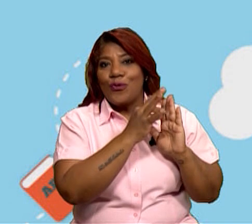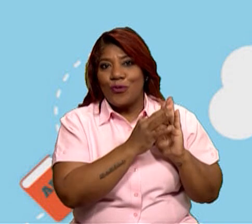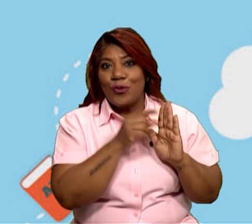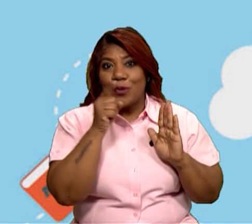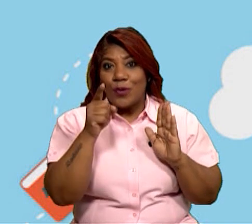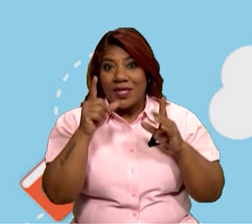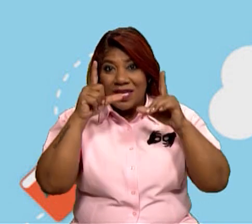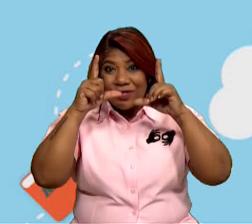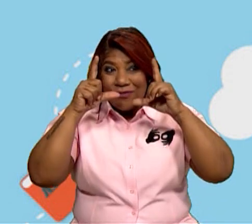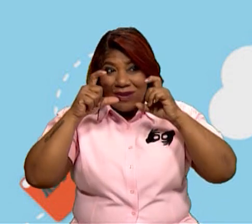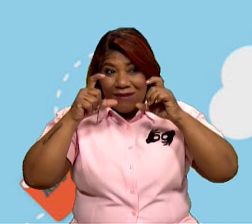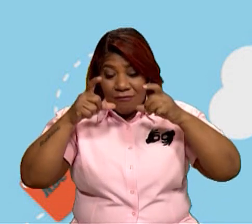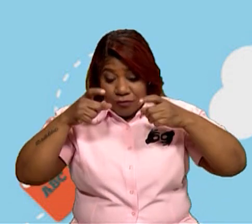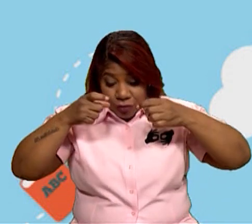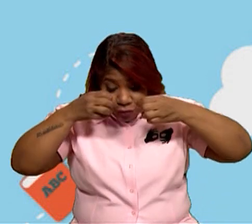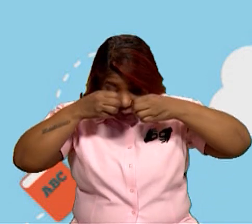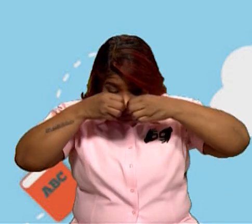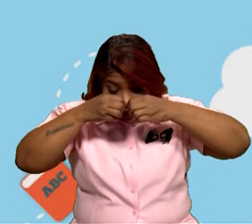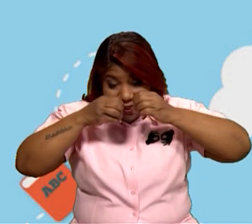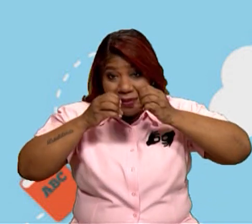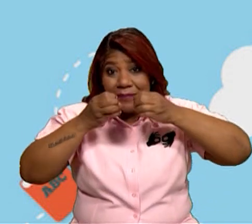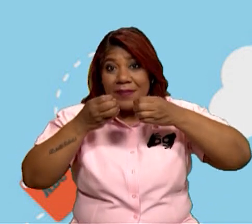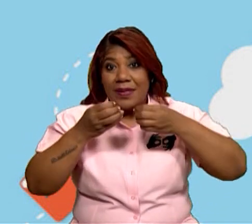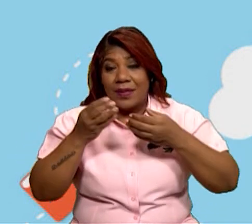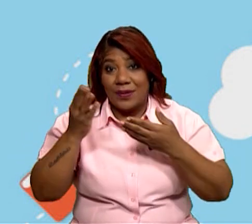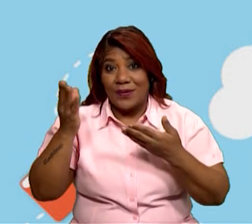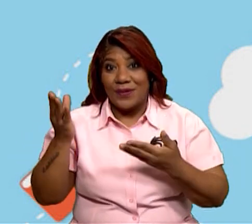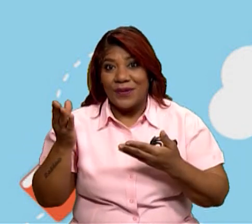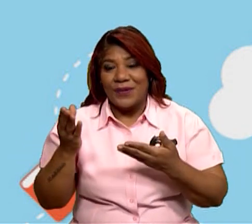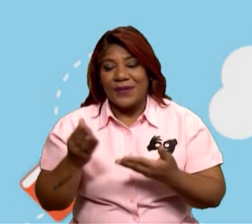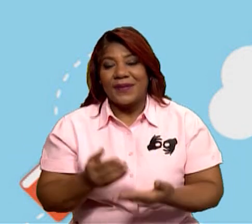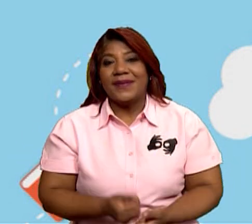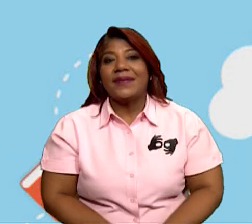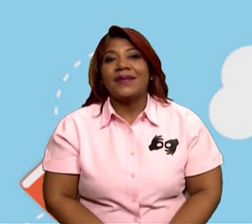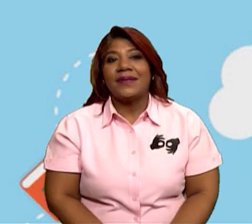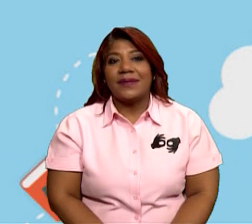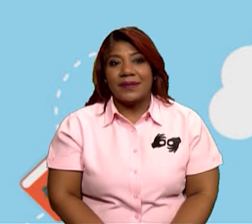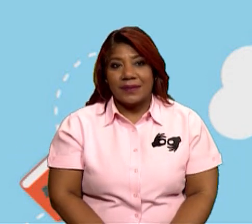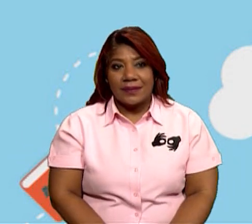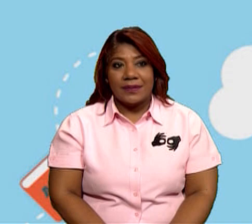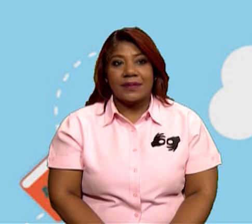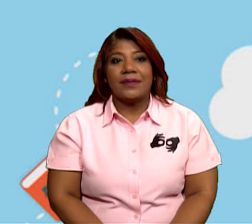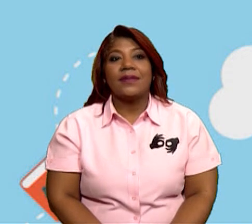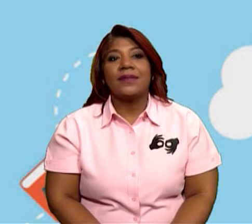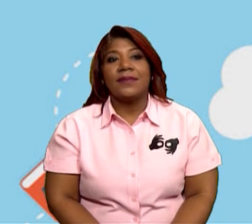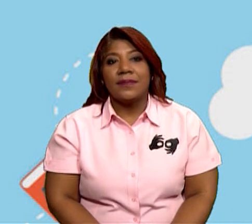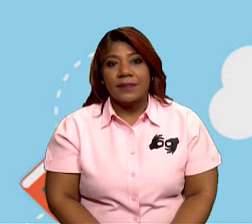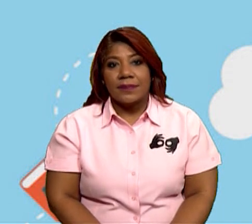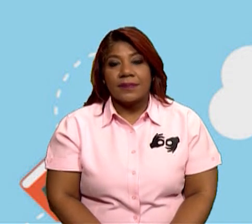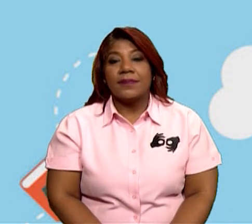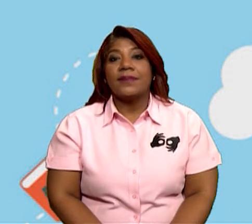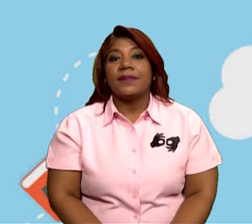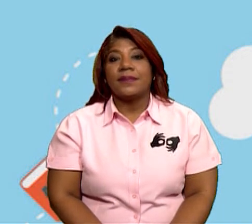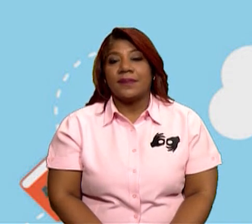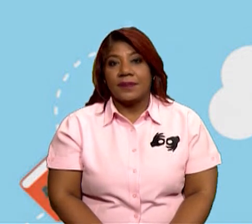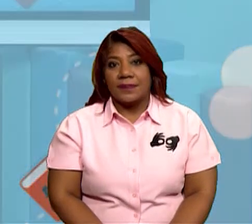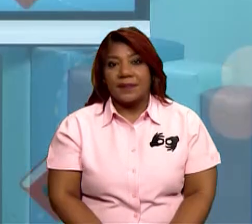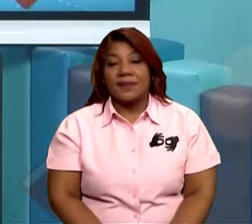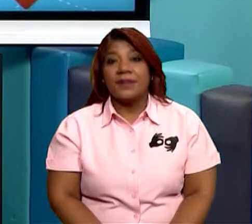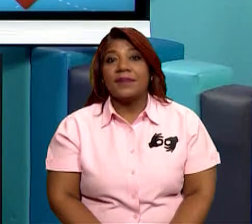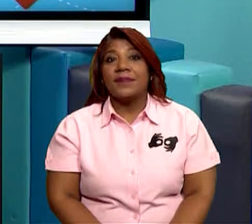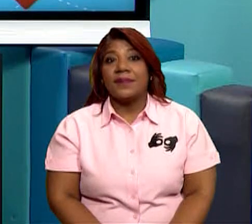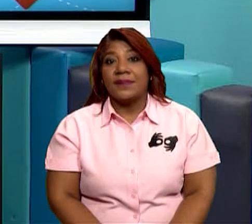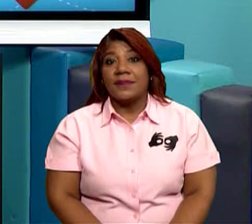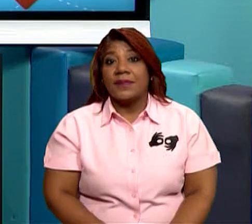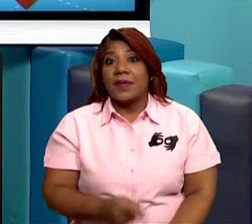una célula eukaryota, o sea, la levadura, esta es una célula aproximadamente de 8. Bien, mi queridos